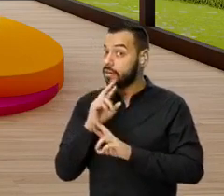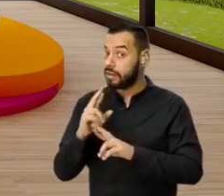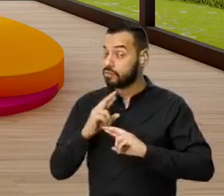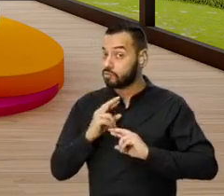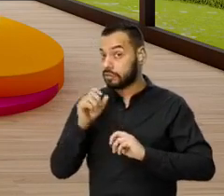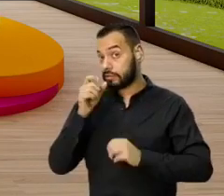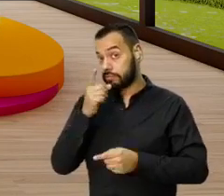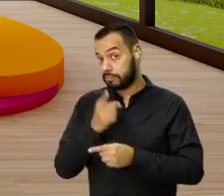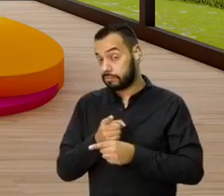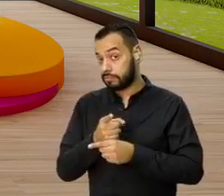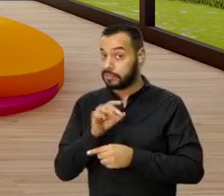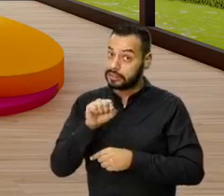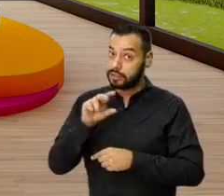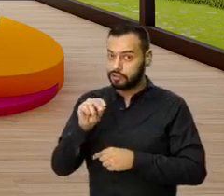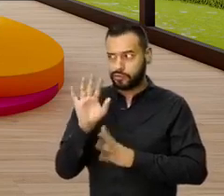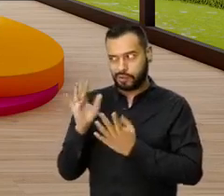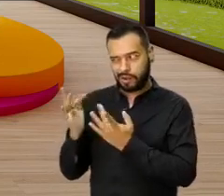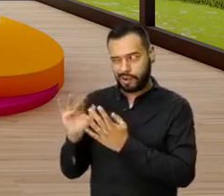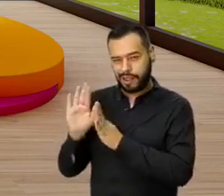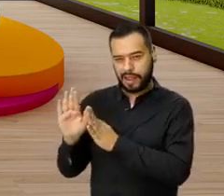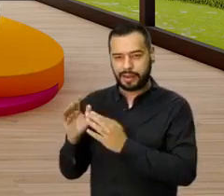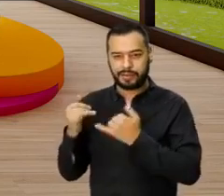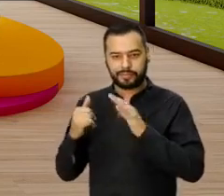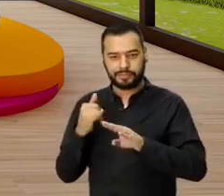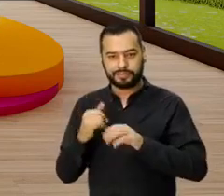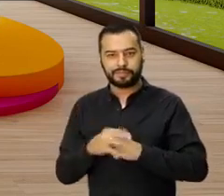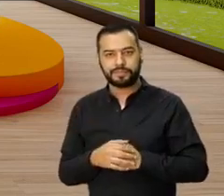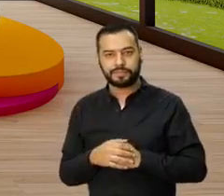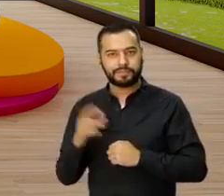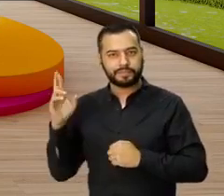correcta, así que por eso quiero que te quedes con nosotros hasta el final.